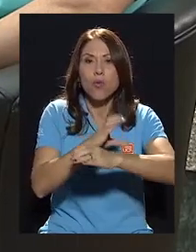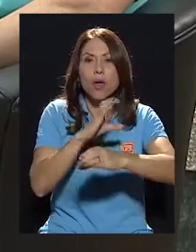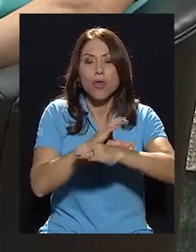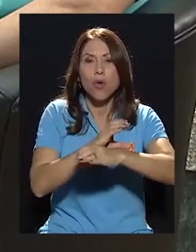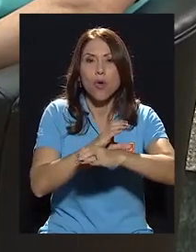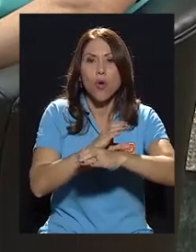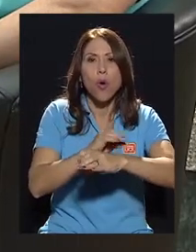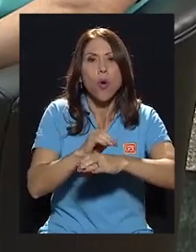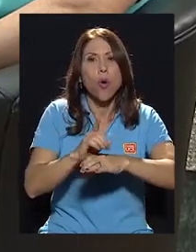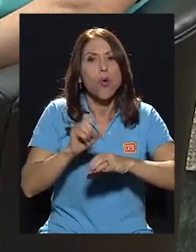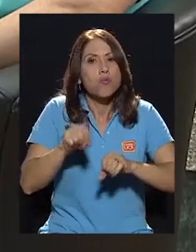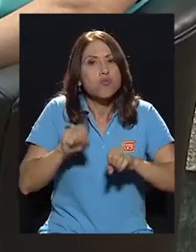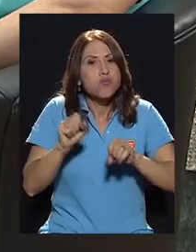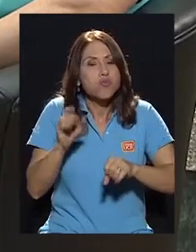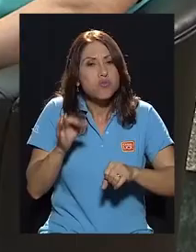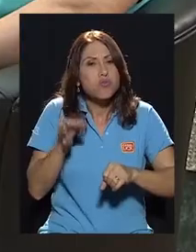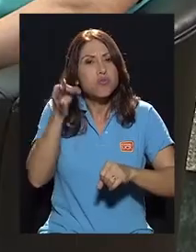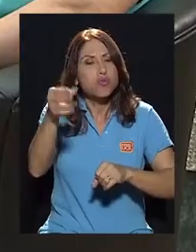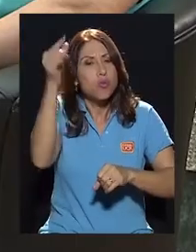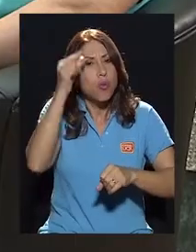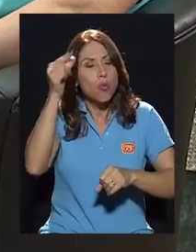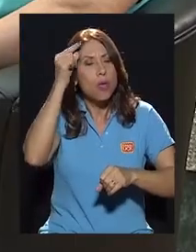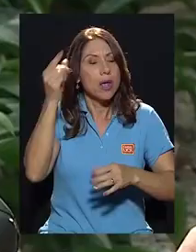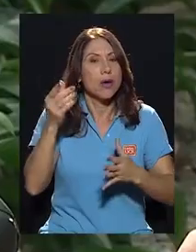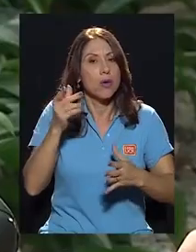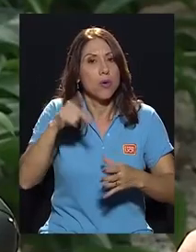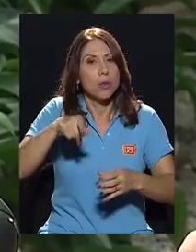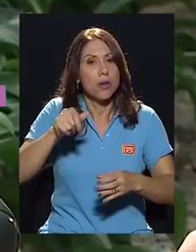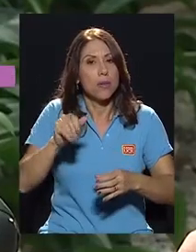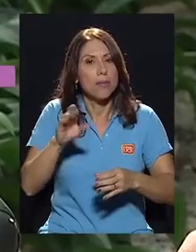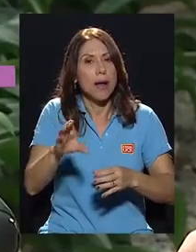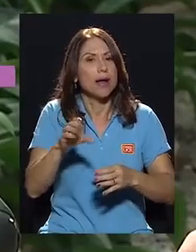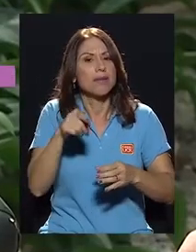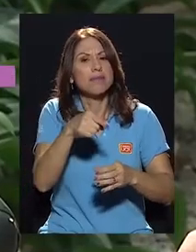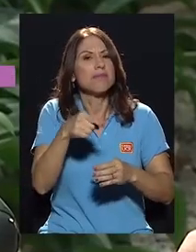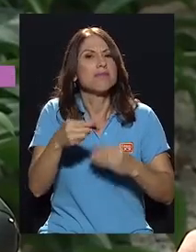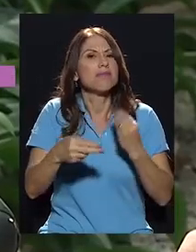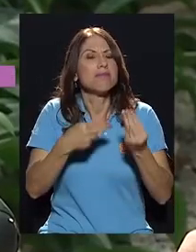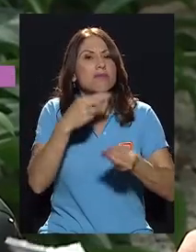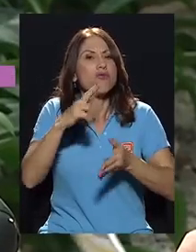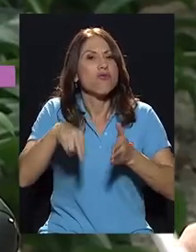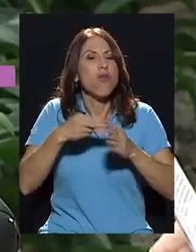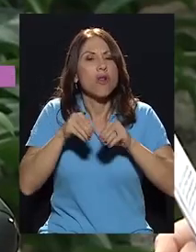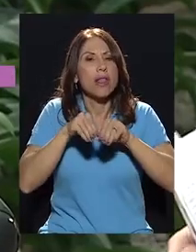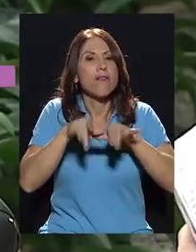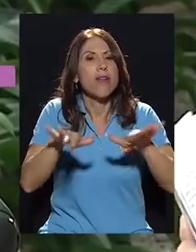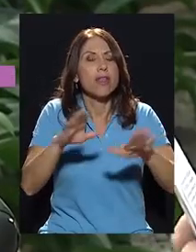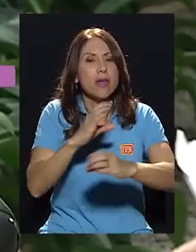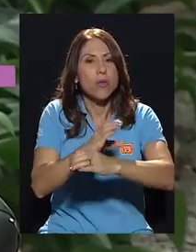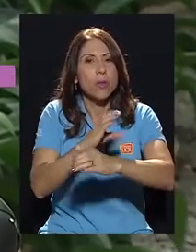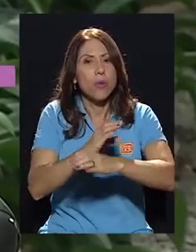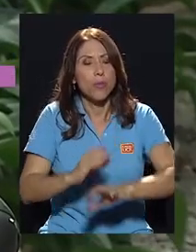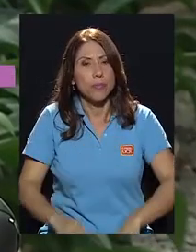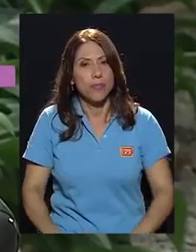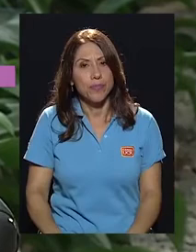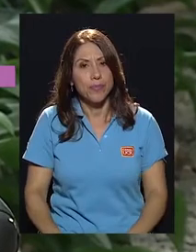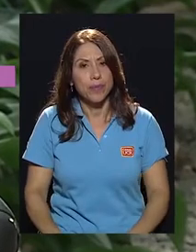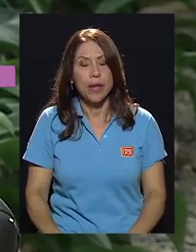en un evento al gobierno del señor Carlos Alvarado? Ok, nosotros estamos claros en que